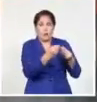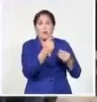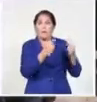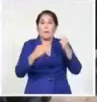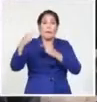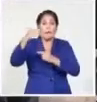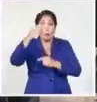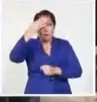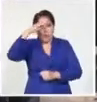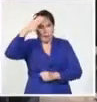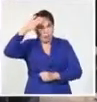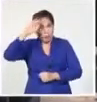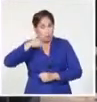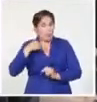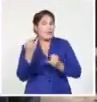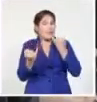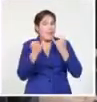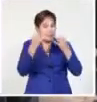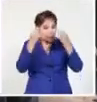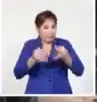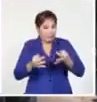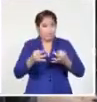necesidades que se identifiquen en Cuba.